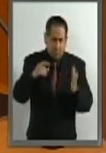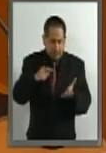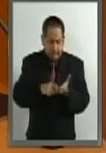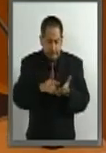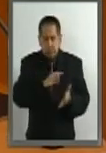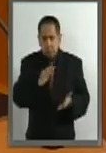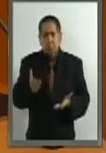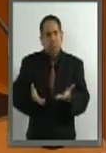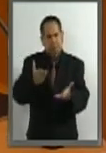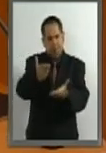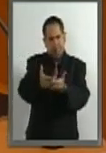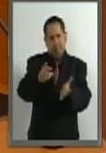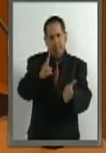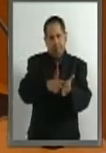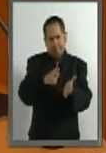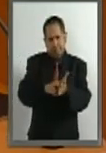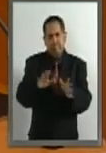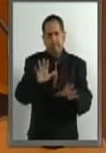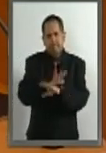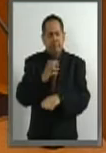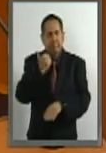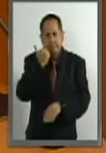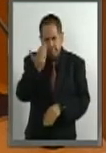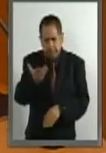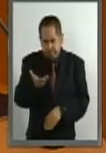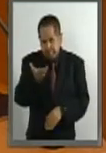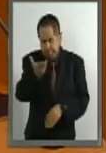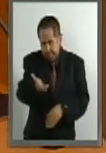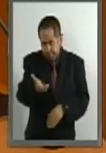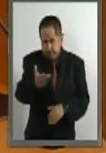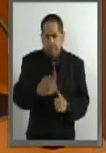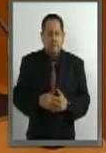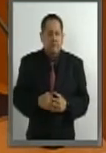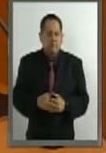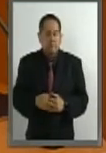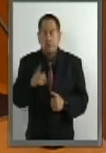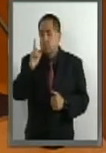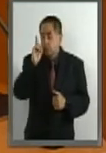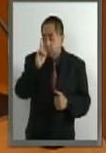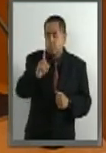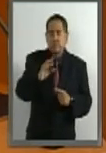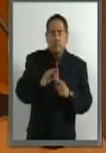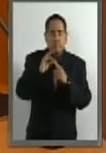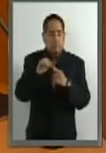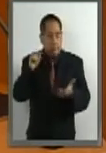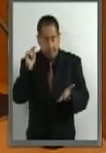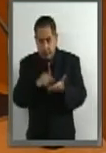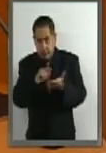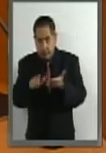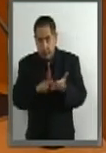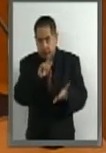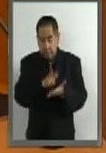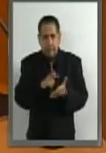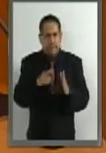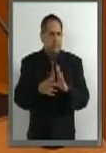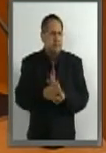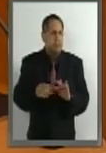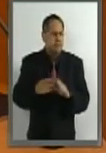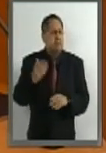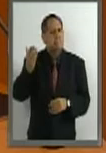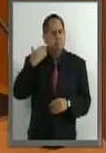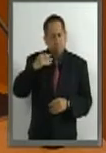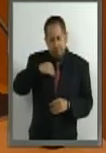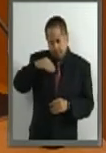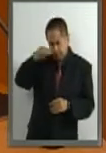de la presente propuesta. Hacemos énfasis en que dicho ordenamiento consideró,